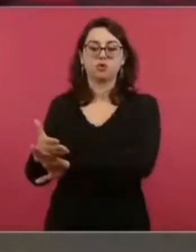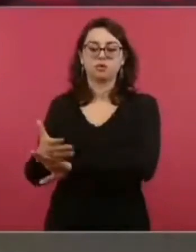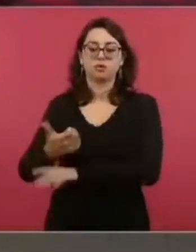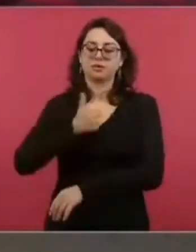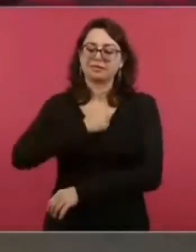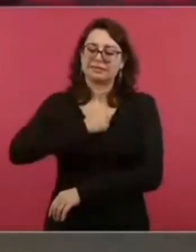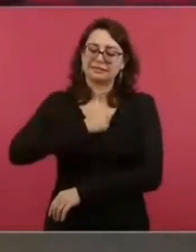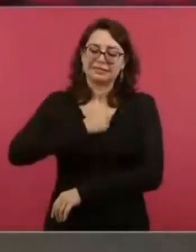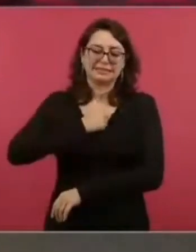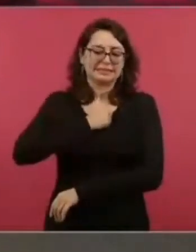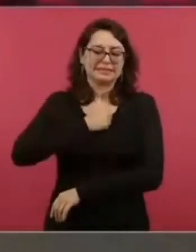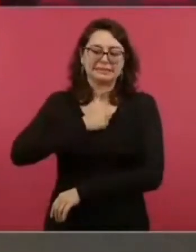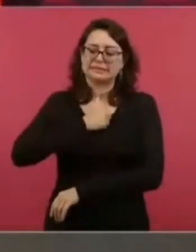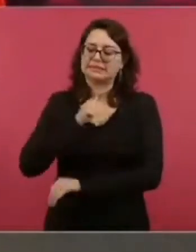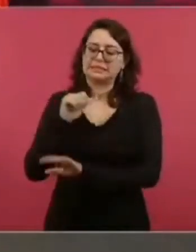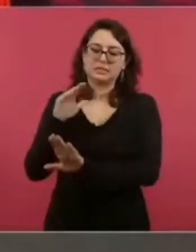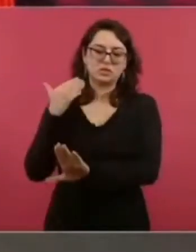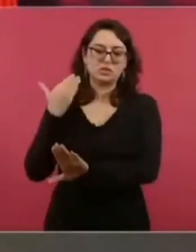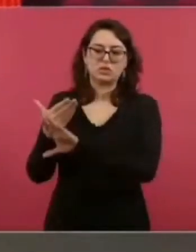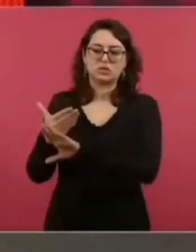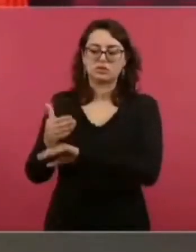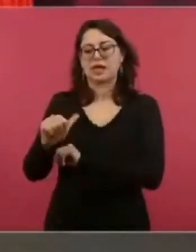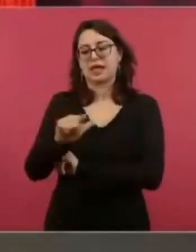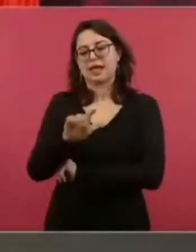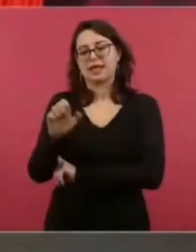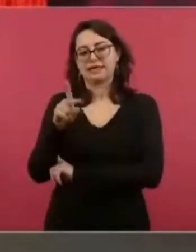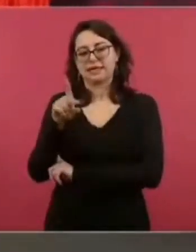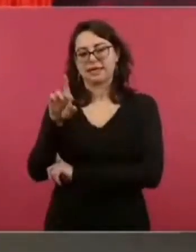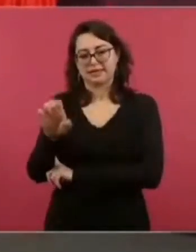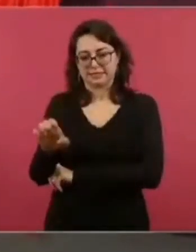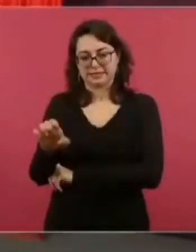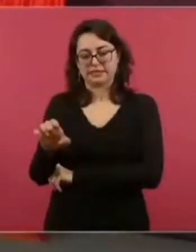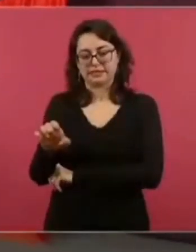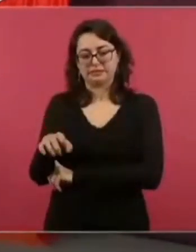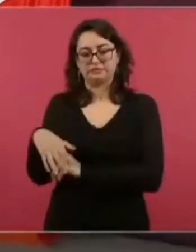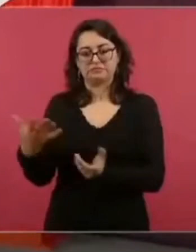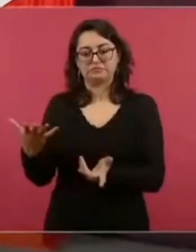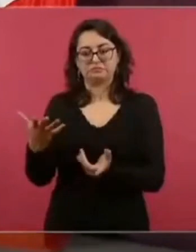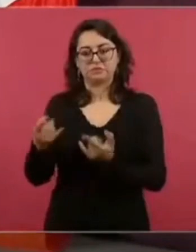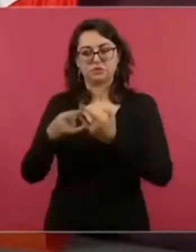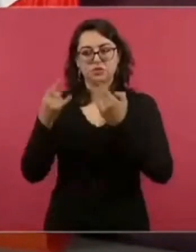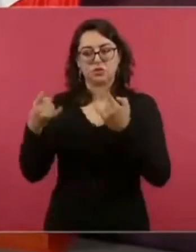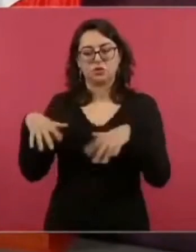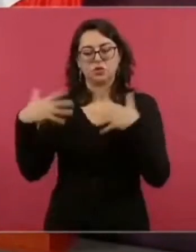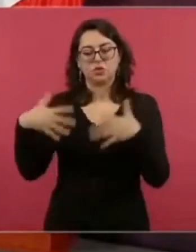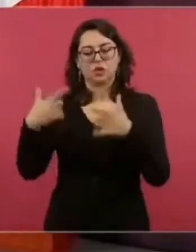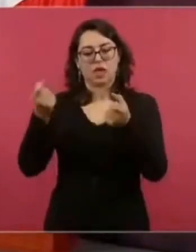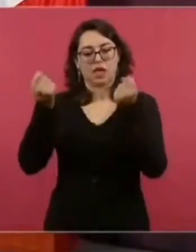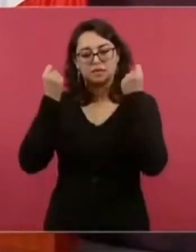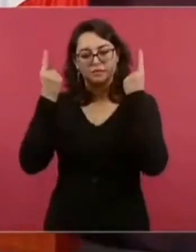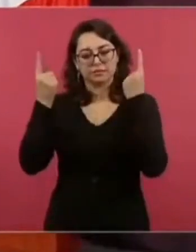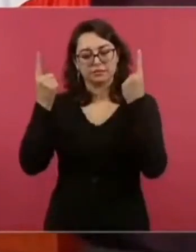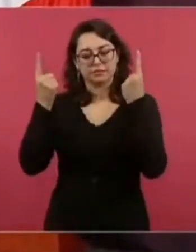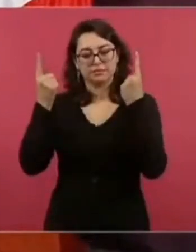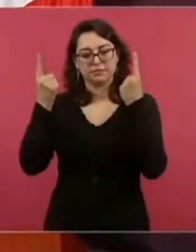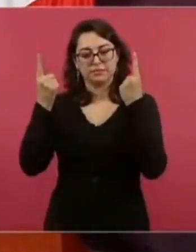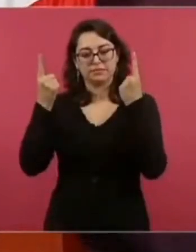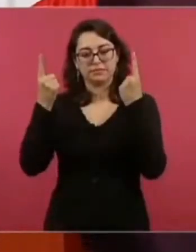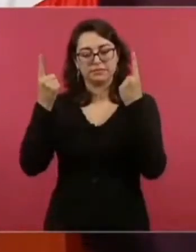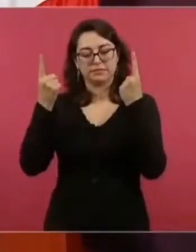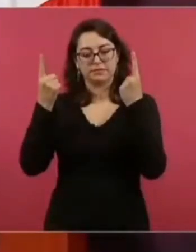Salvador Allende, un hombre que admiro mucho. Es, este,